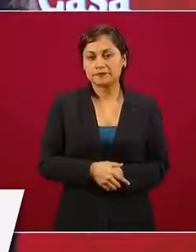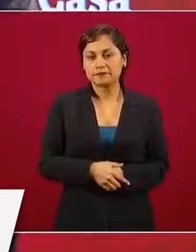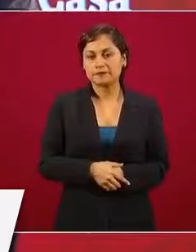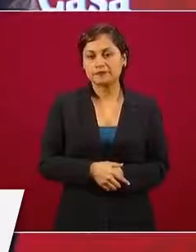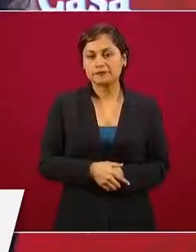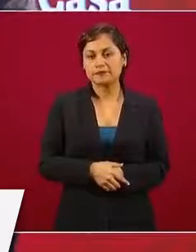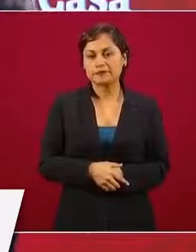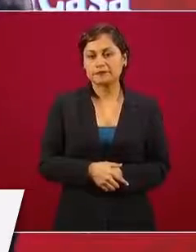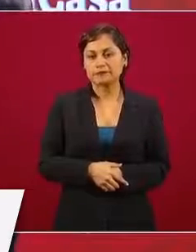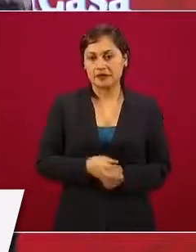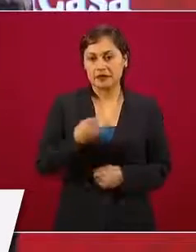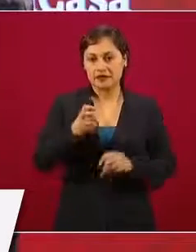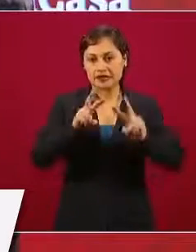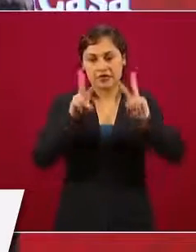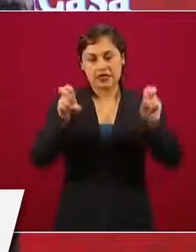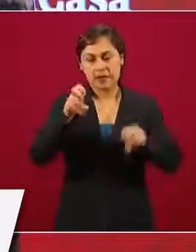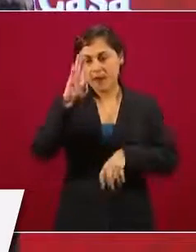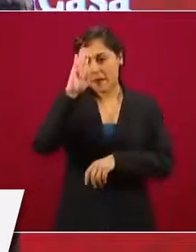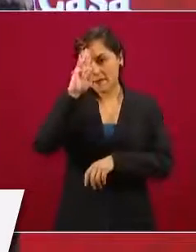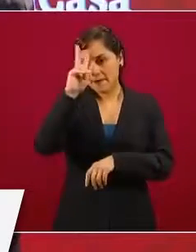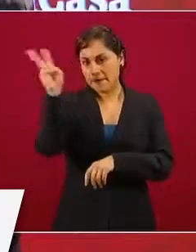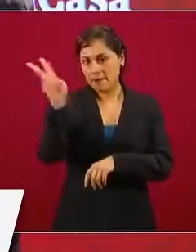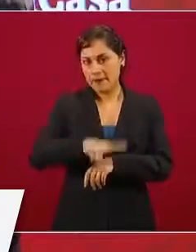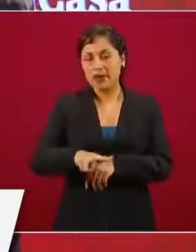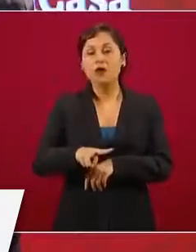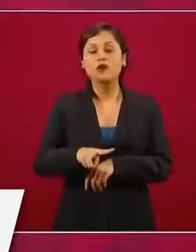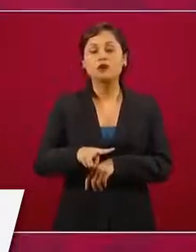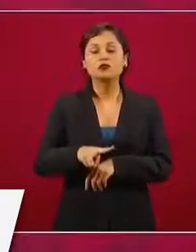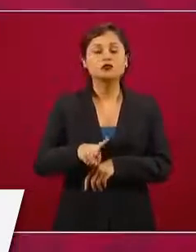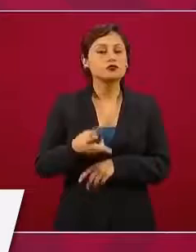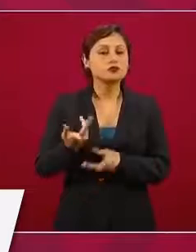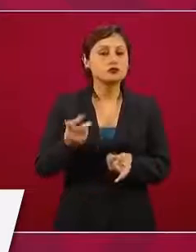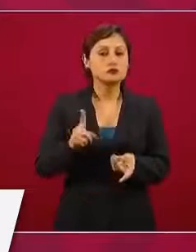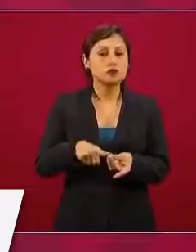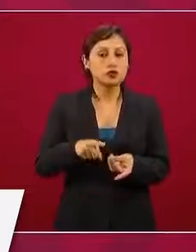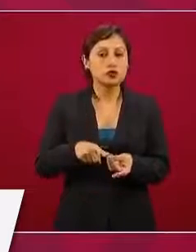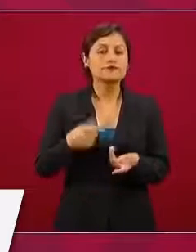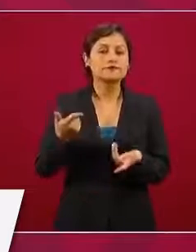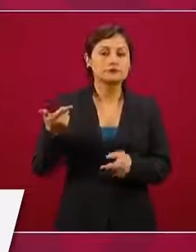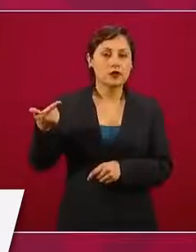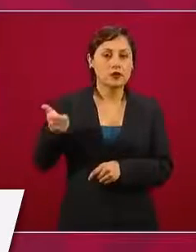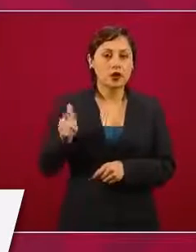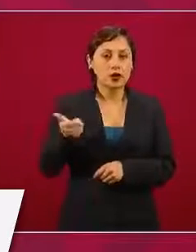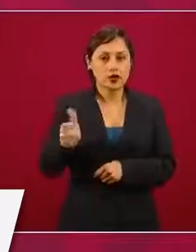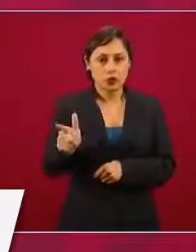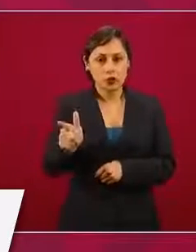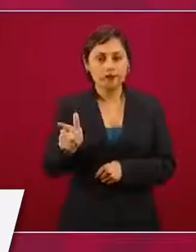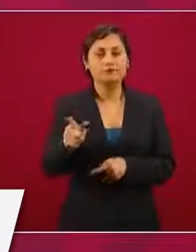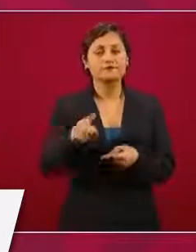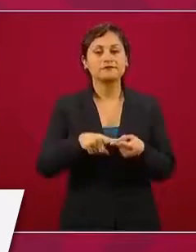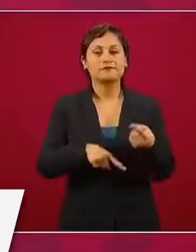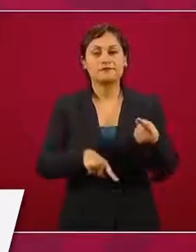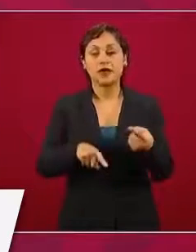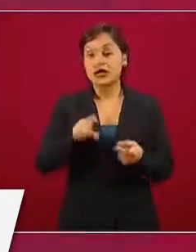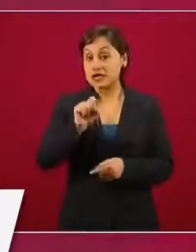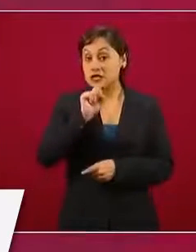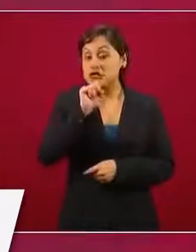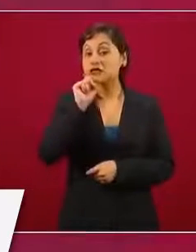y una de ellas es Guanajuato. Y también decir